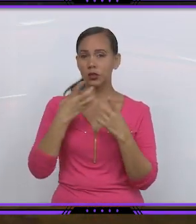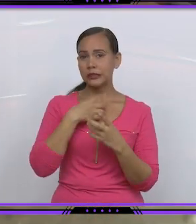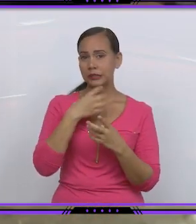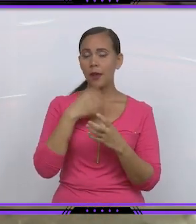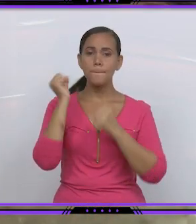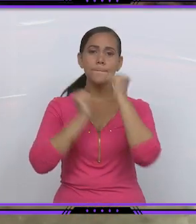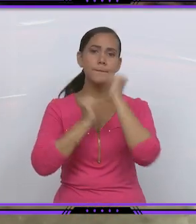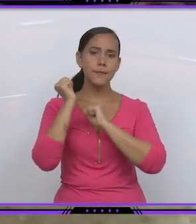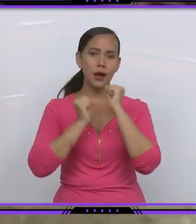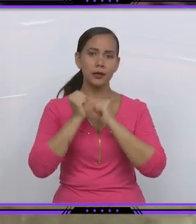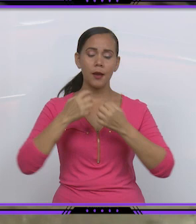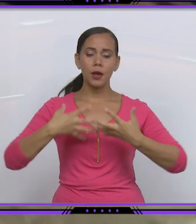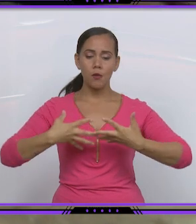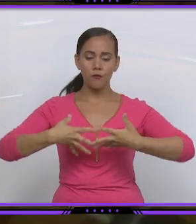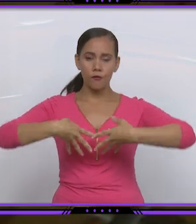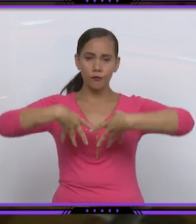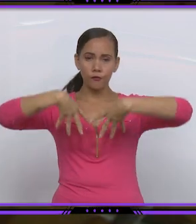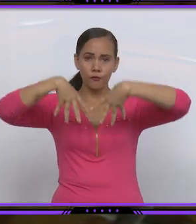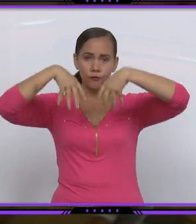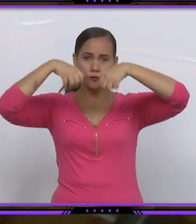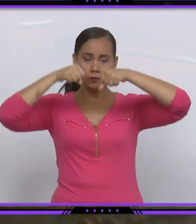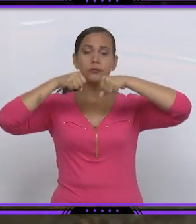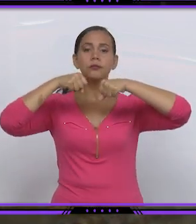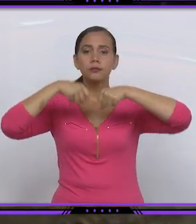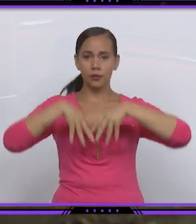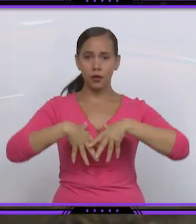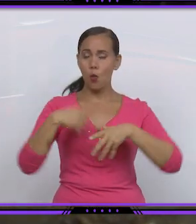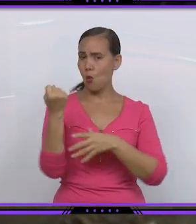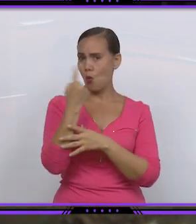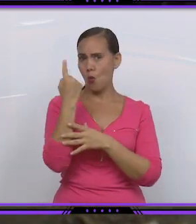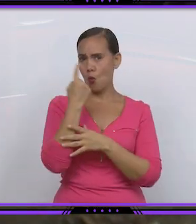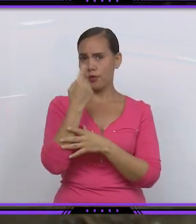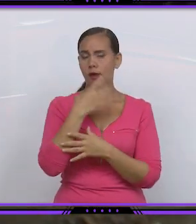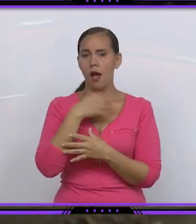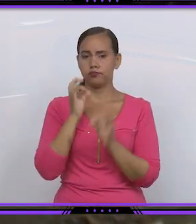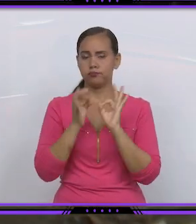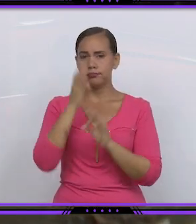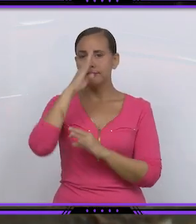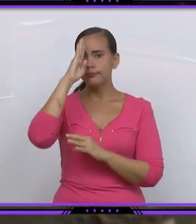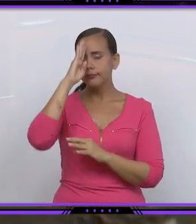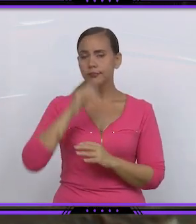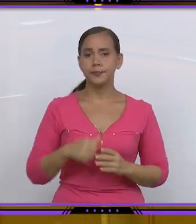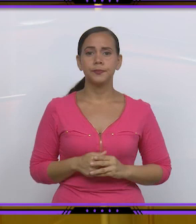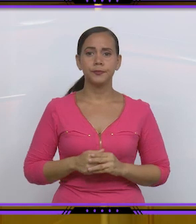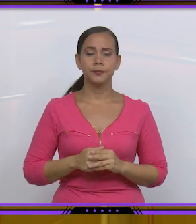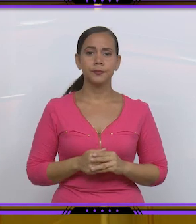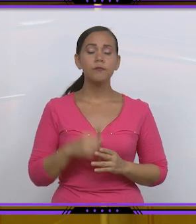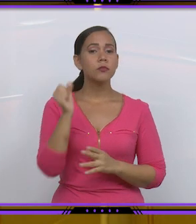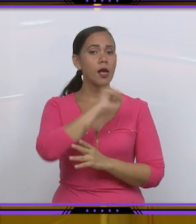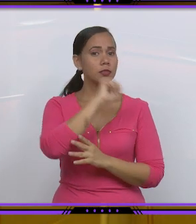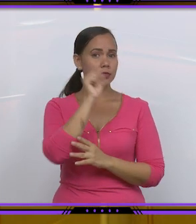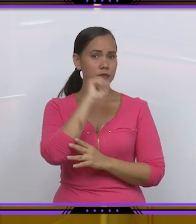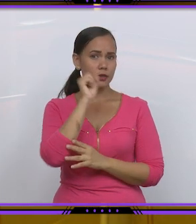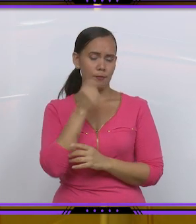maquinaria original para elevar su platea a nivel del escenario única de su tipo conservado en Cuba. Además destaca por su